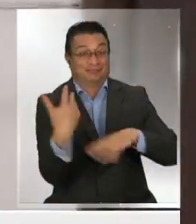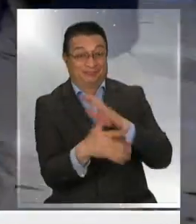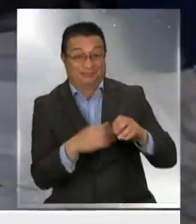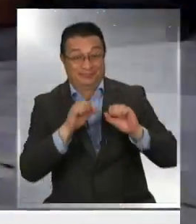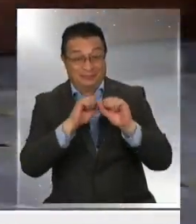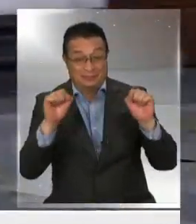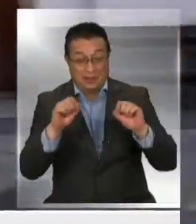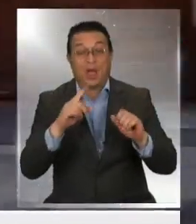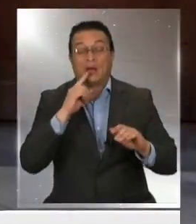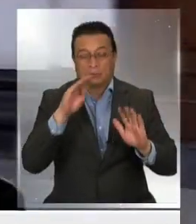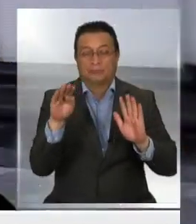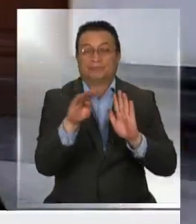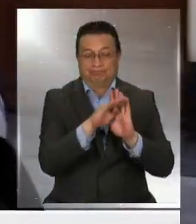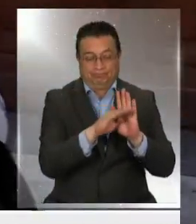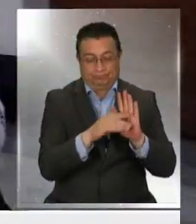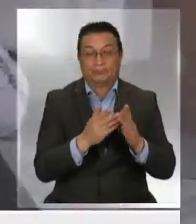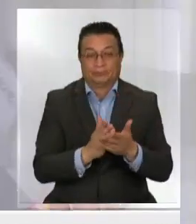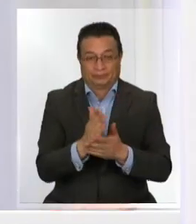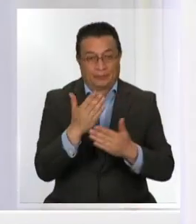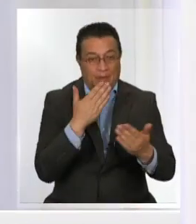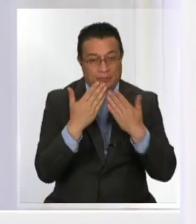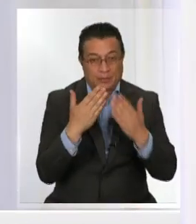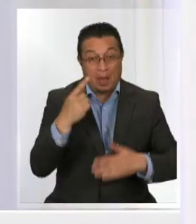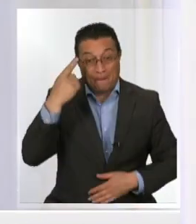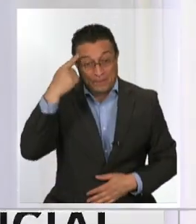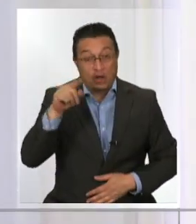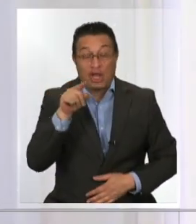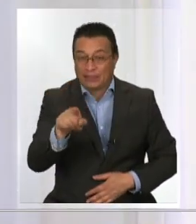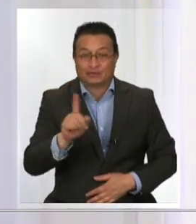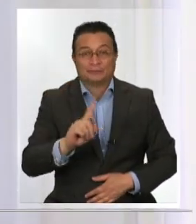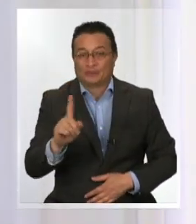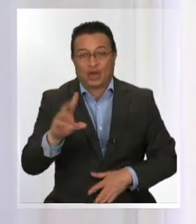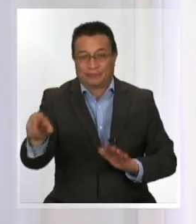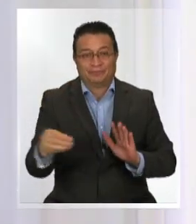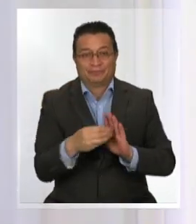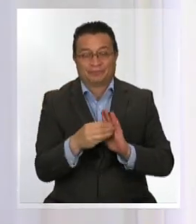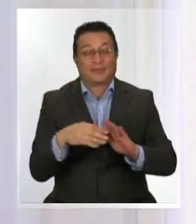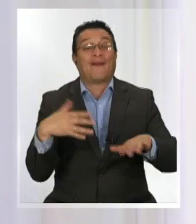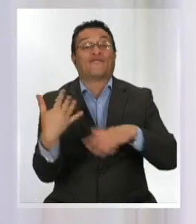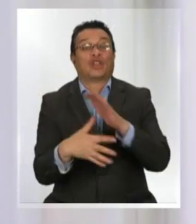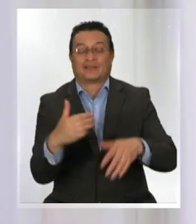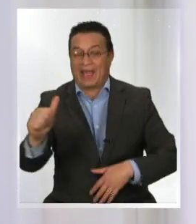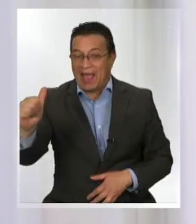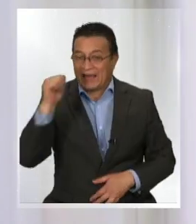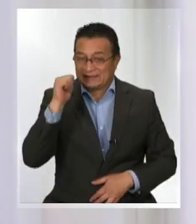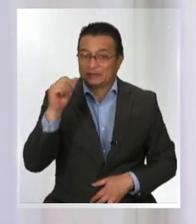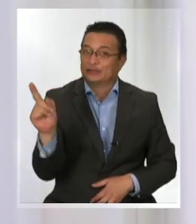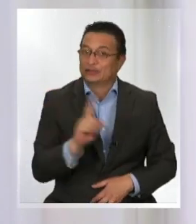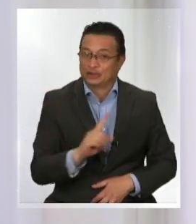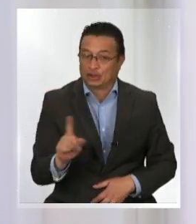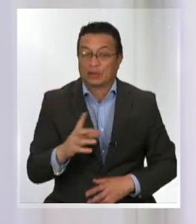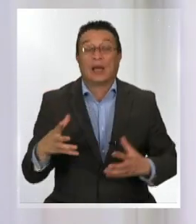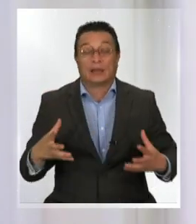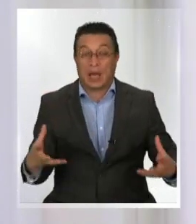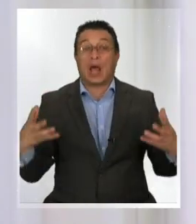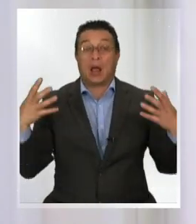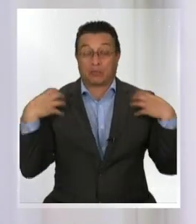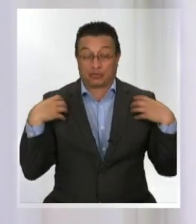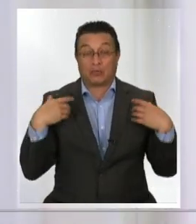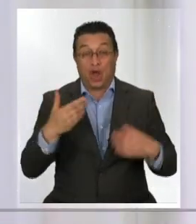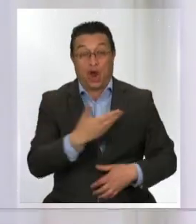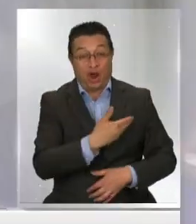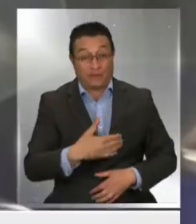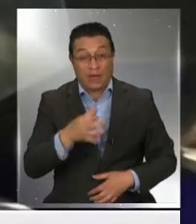se tomó la agenda inicial. Eso no se aplica a la violencia del día de ayer. Ha sido responsabilizado, según el gobierno,